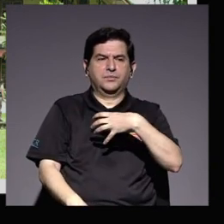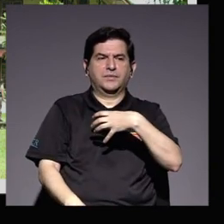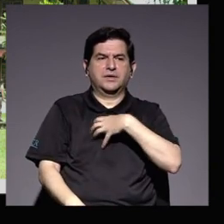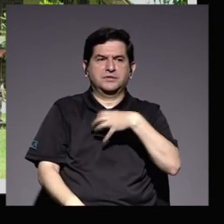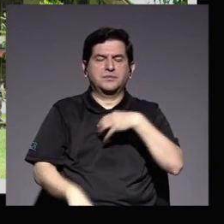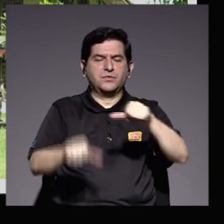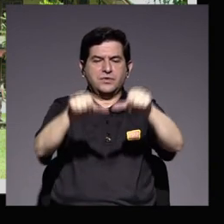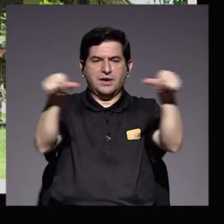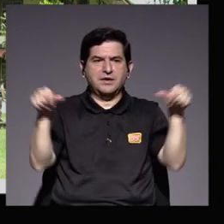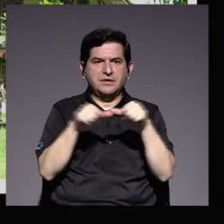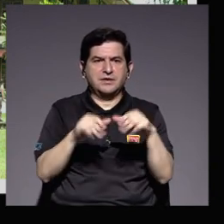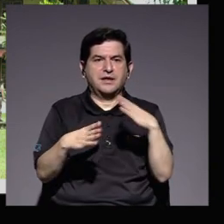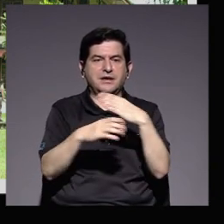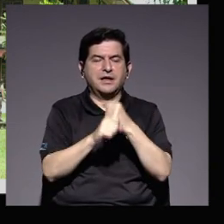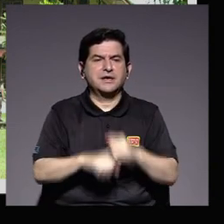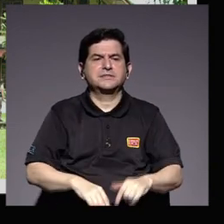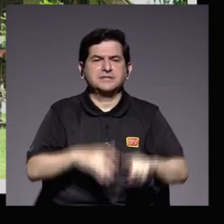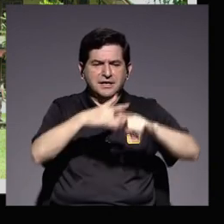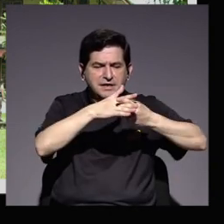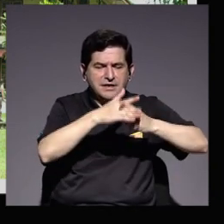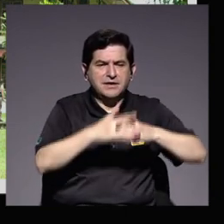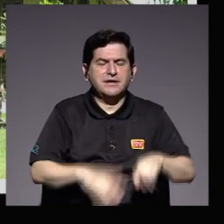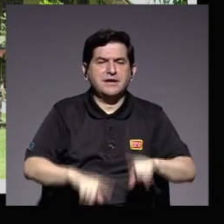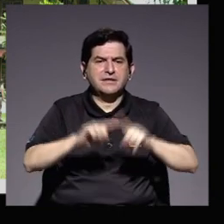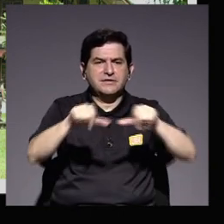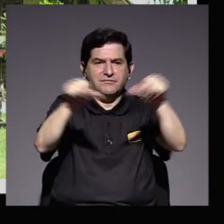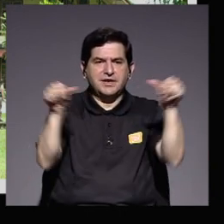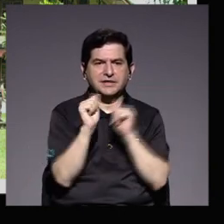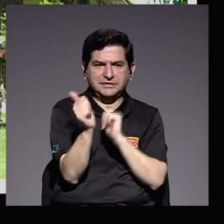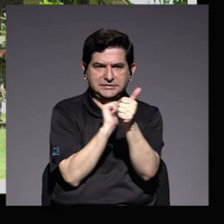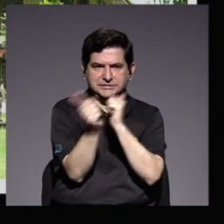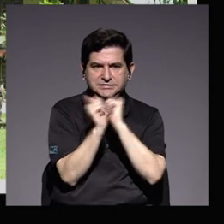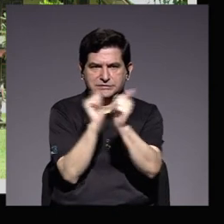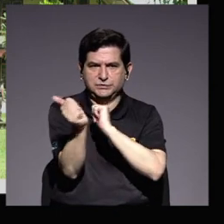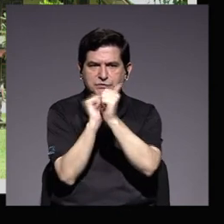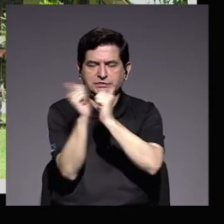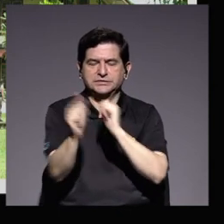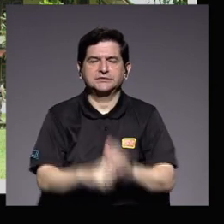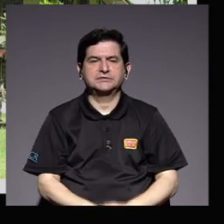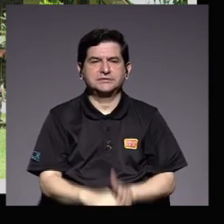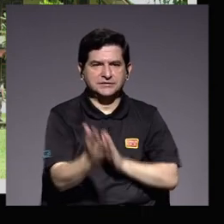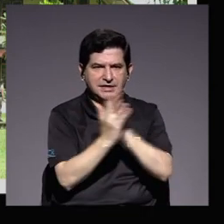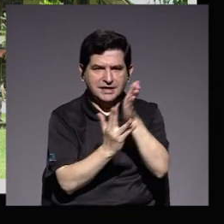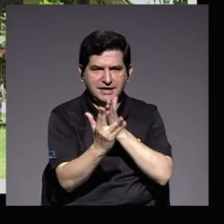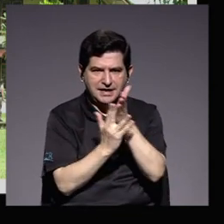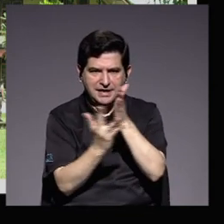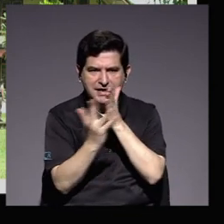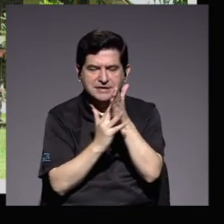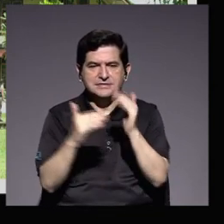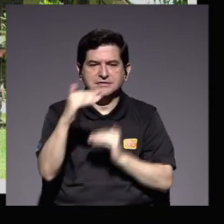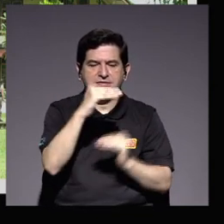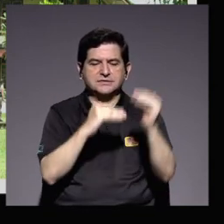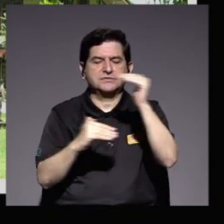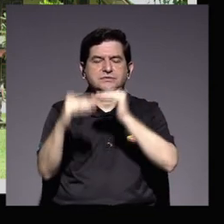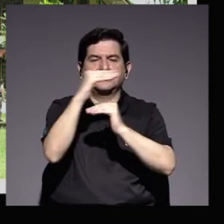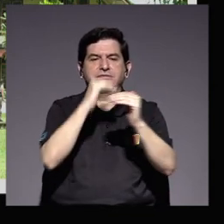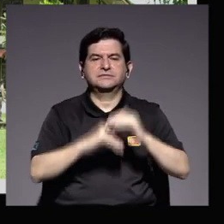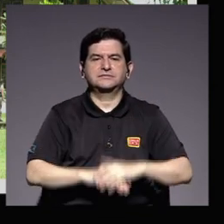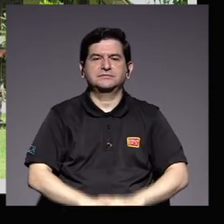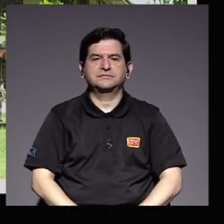del área y se han realizado mejoras en las instalaciones deportivas accesibilidad de los edificios